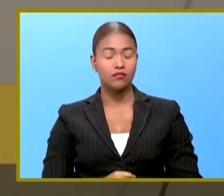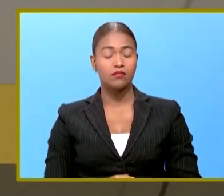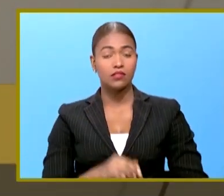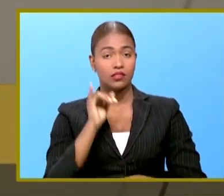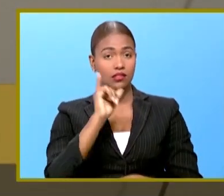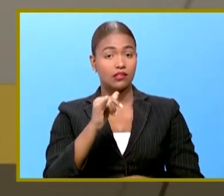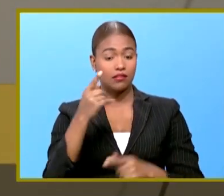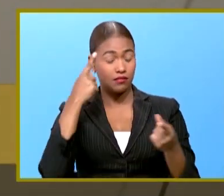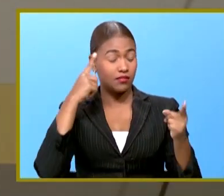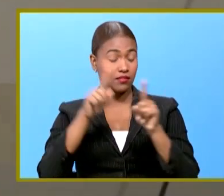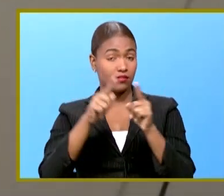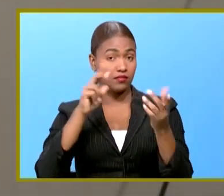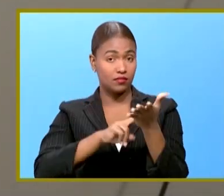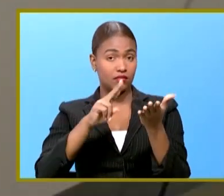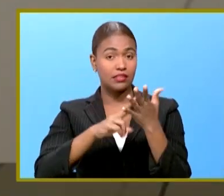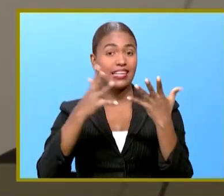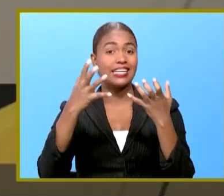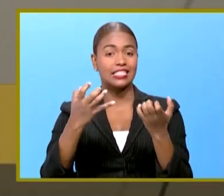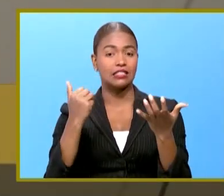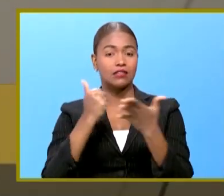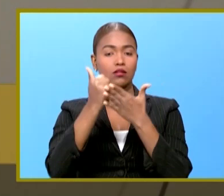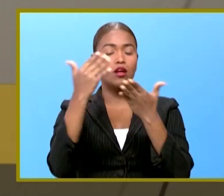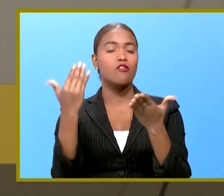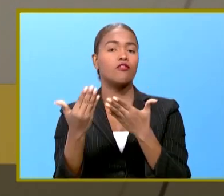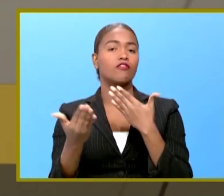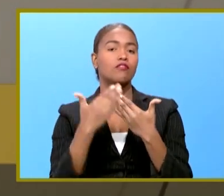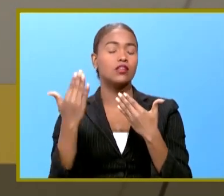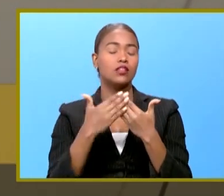convenio busca facilitar